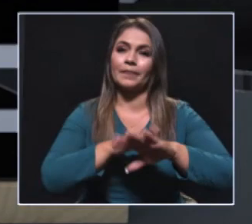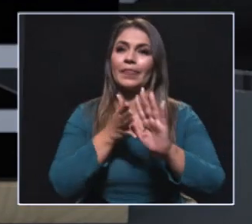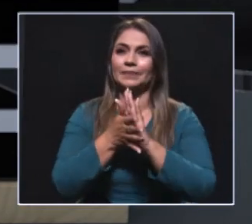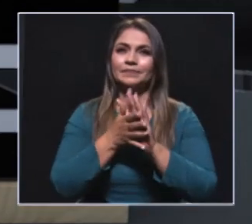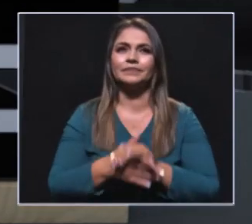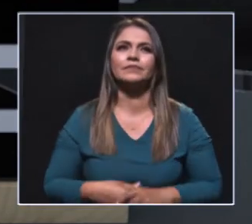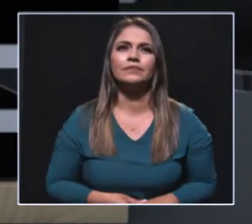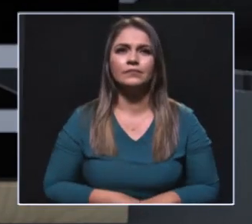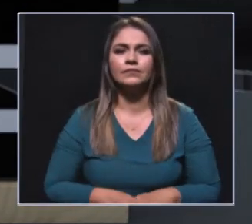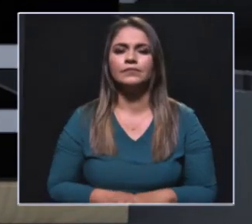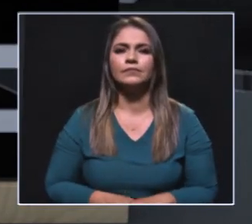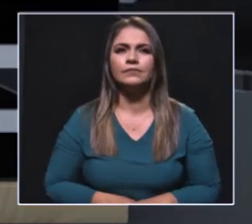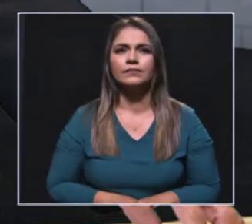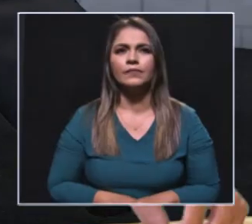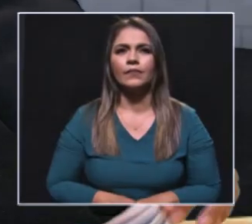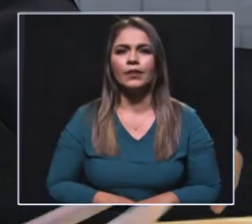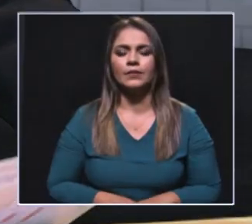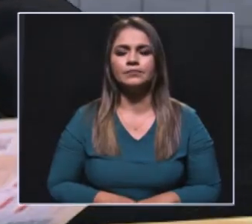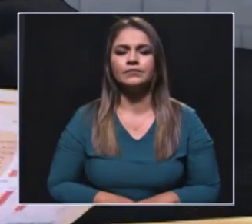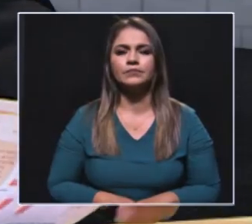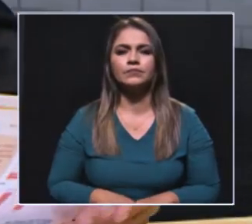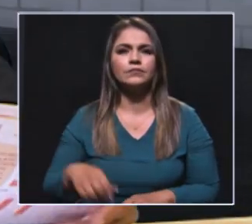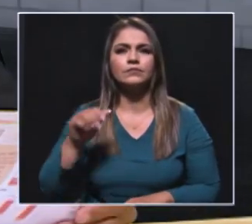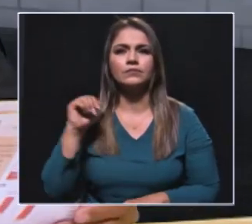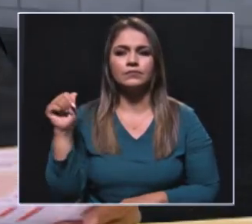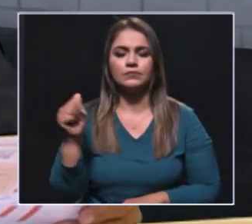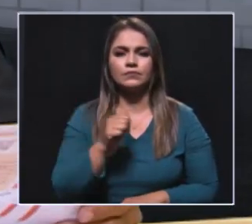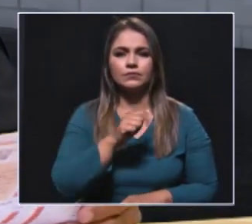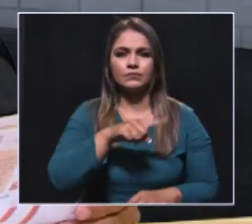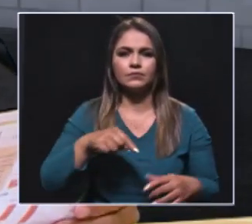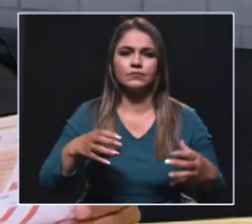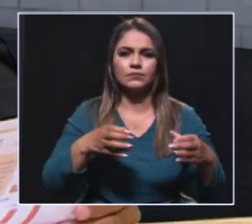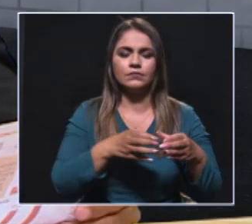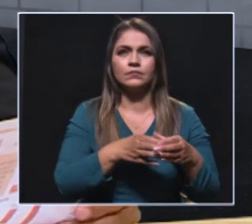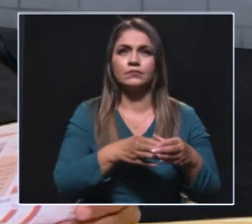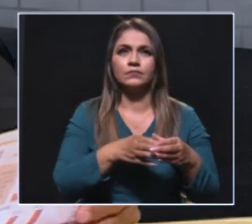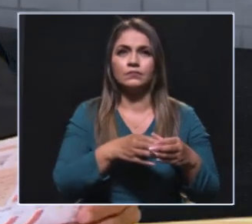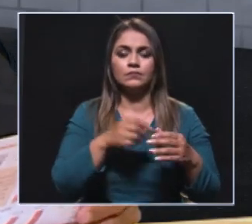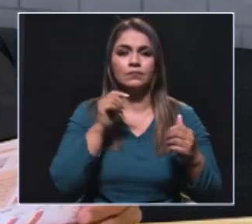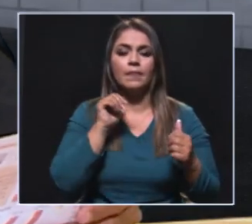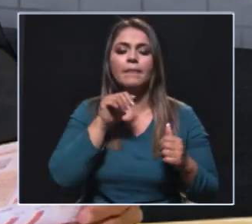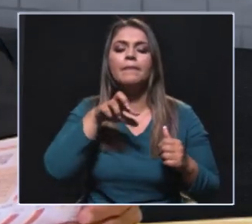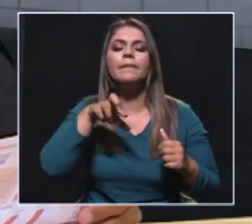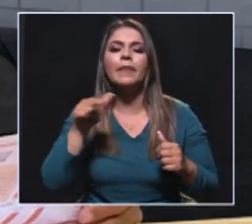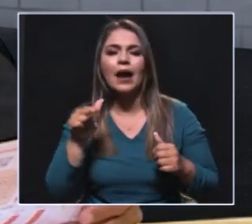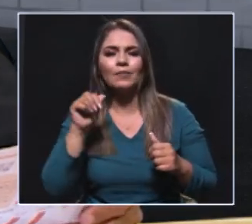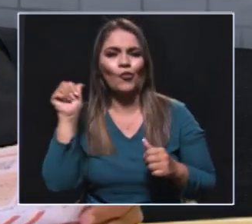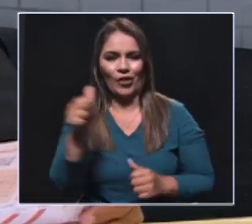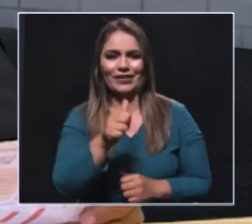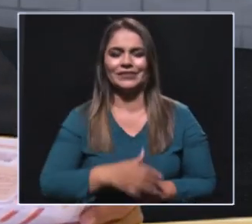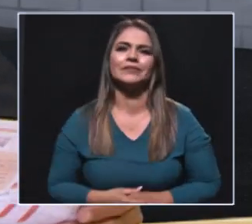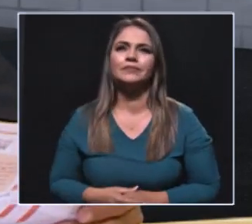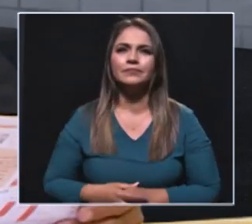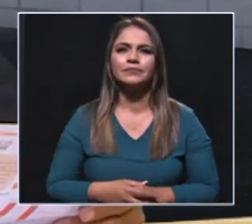tengo precisamente los 10 primeros municipios con mujeres en la escuela de entrenamiento político para mujeres, porque así se llama, ¿cierto? Para